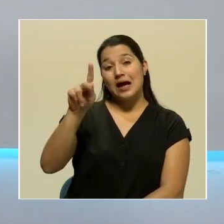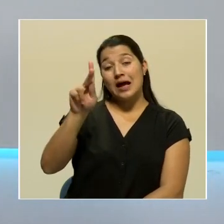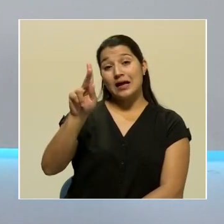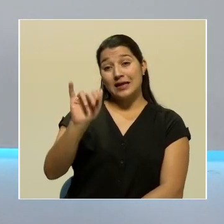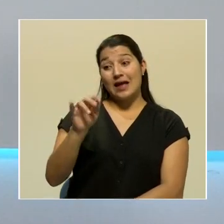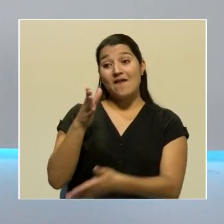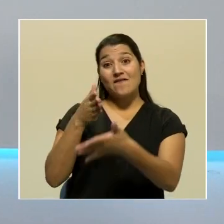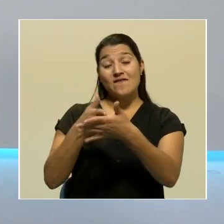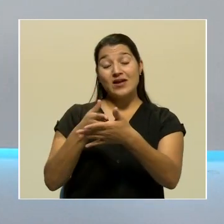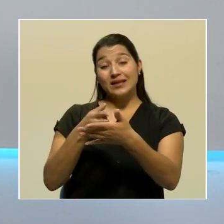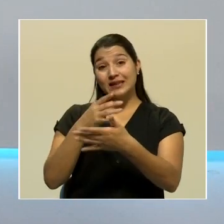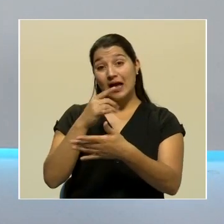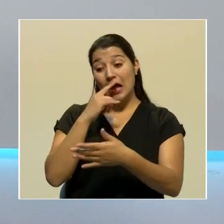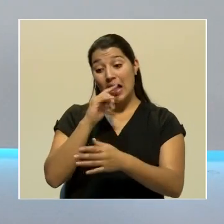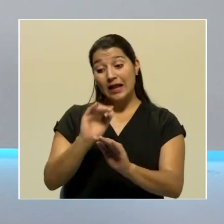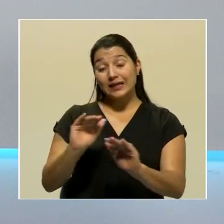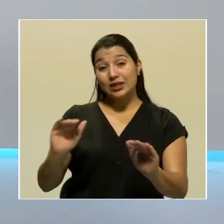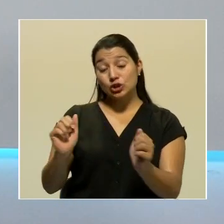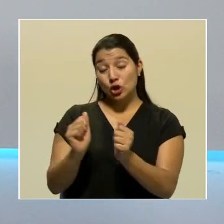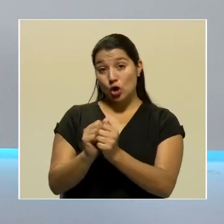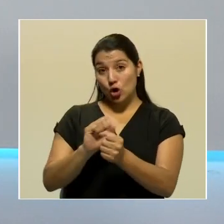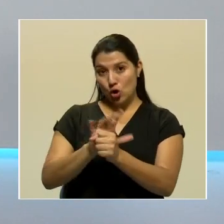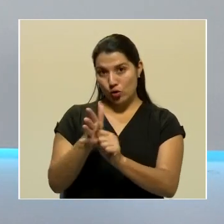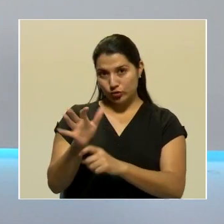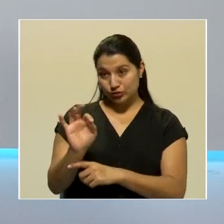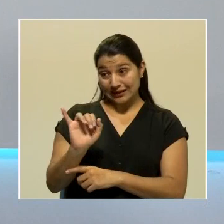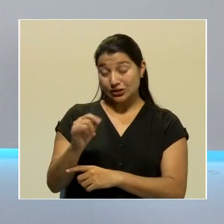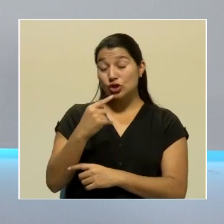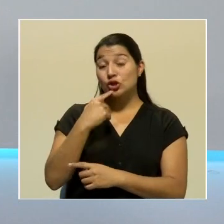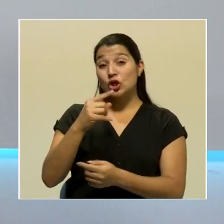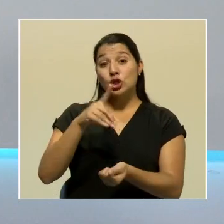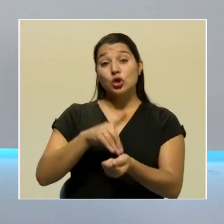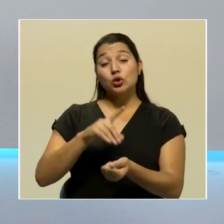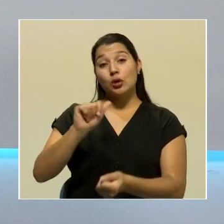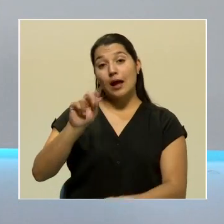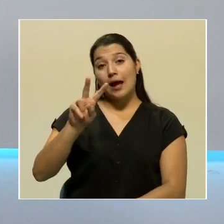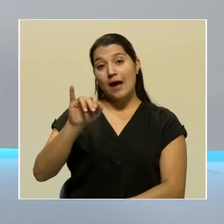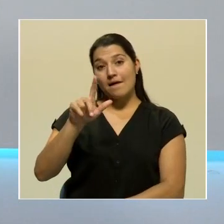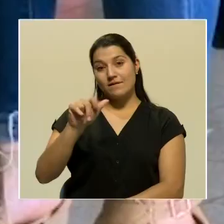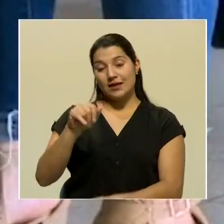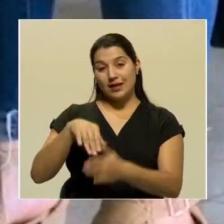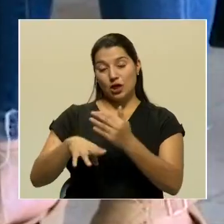mañana María Luisa Ávila, infectóloga pediatra del Hospital Nacional de Niños.